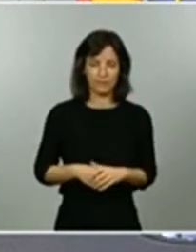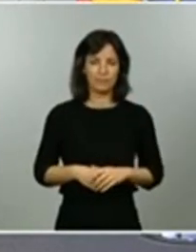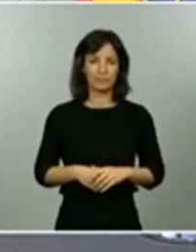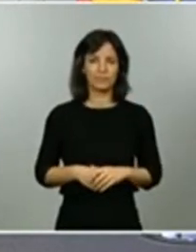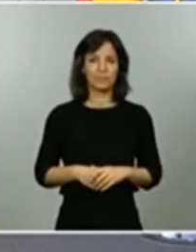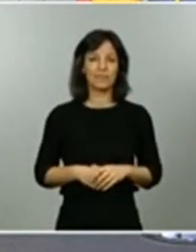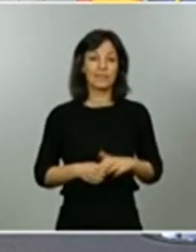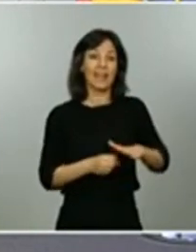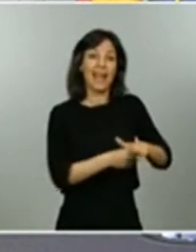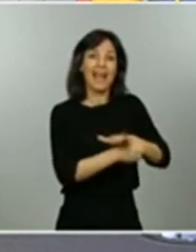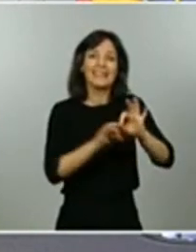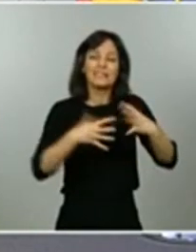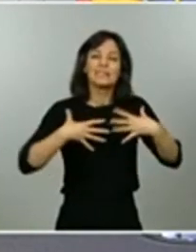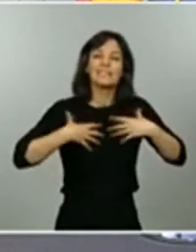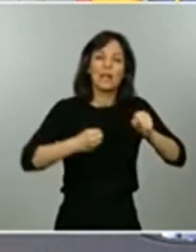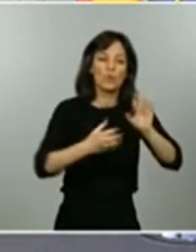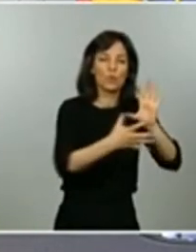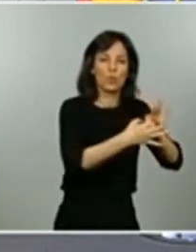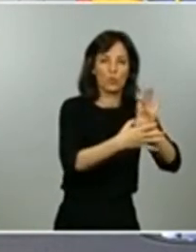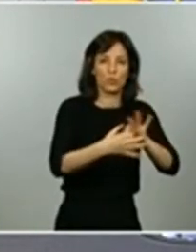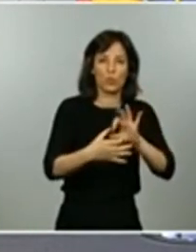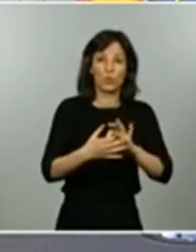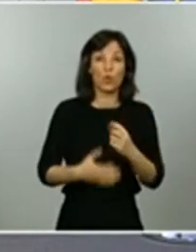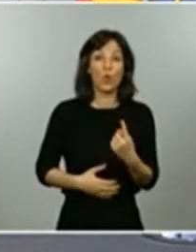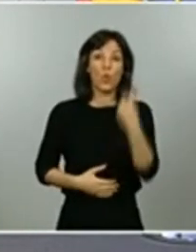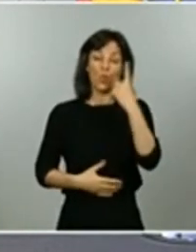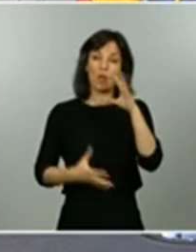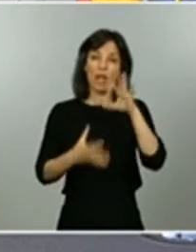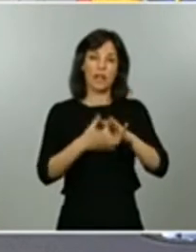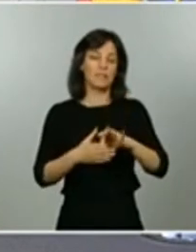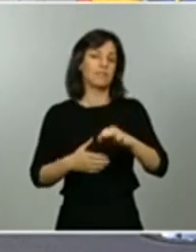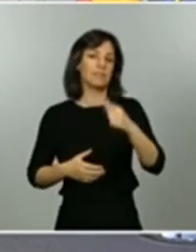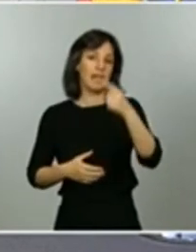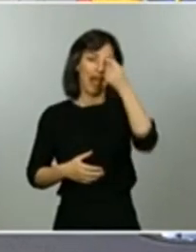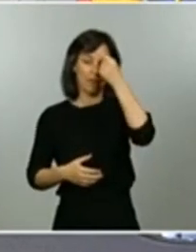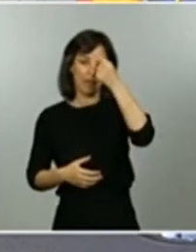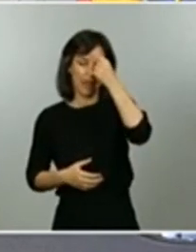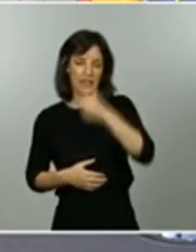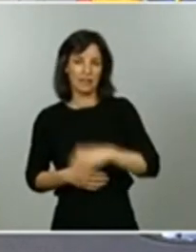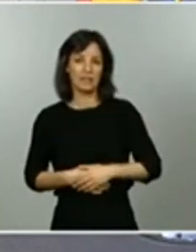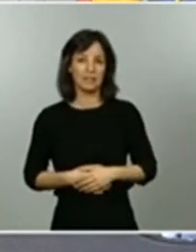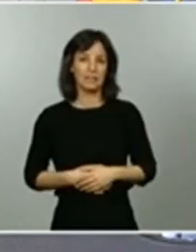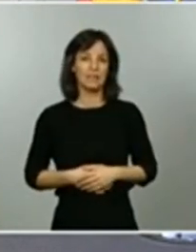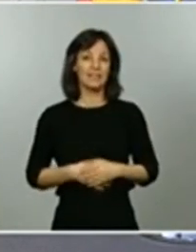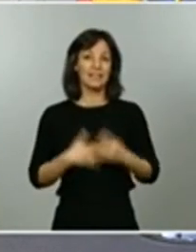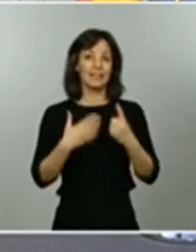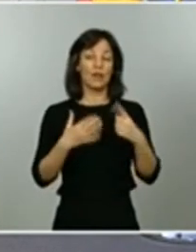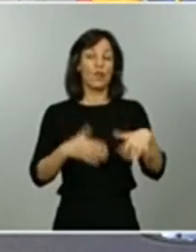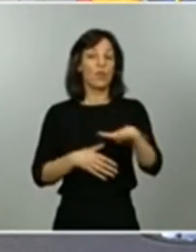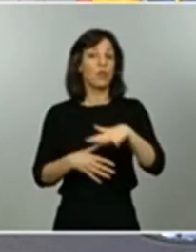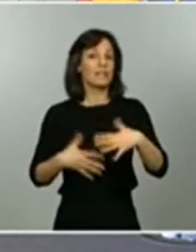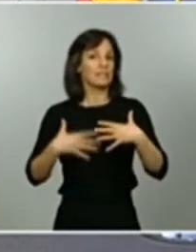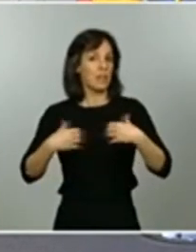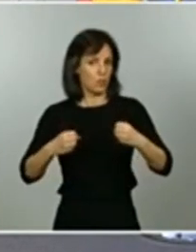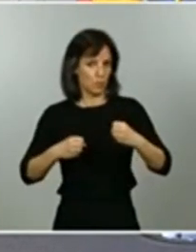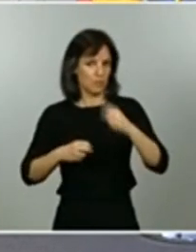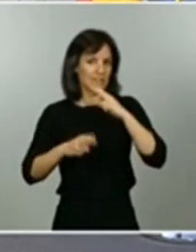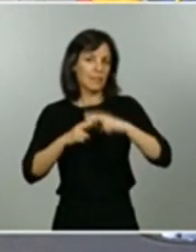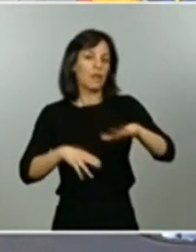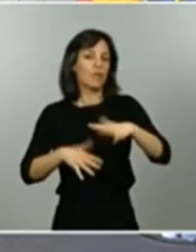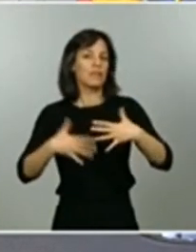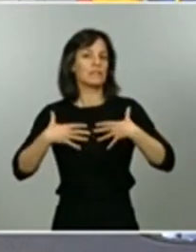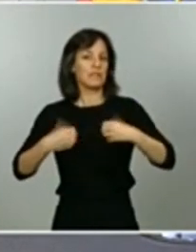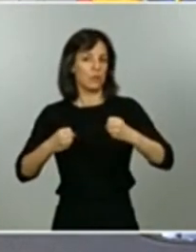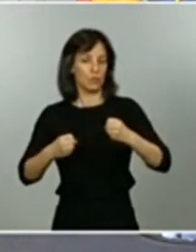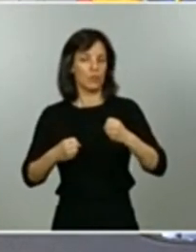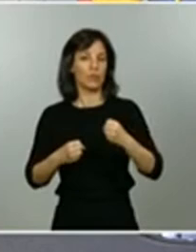corresponden una de ellas a la provincia de Ávila seis zonas de salud perdón zonas básicas de salud una de ellas como decía